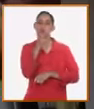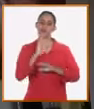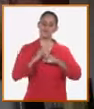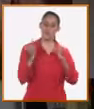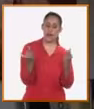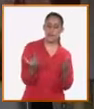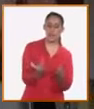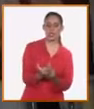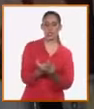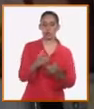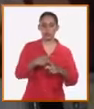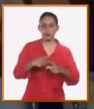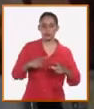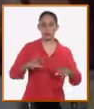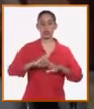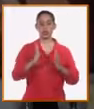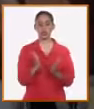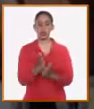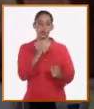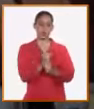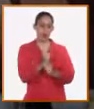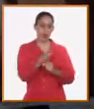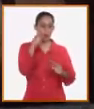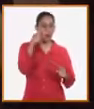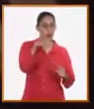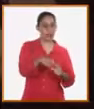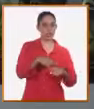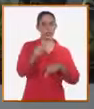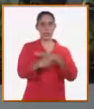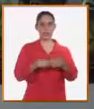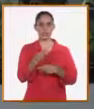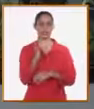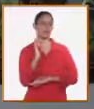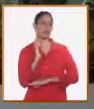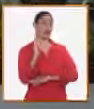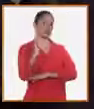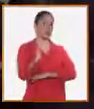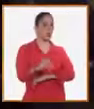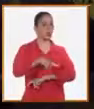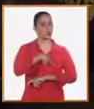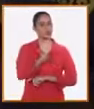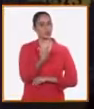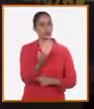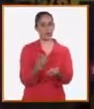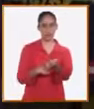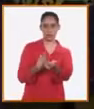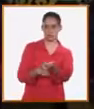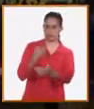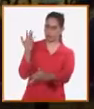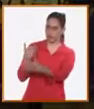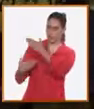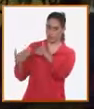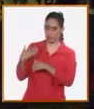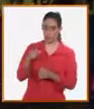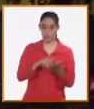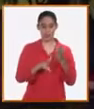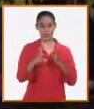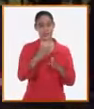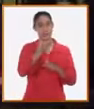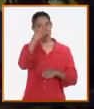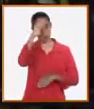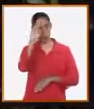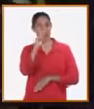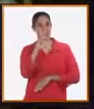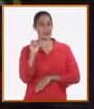trabajamos no solo por hacer un producto sino por respetar una cultura y una tradición. Santiago de Cuba gastaja los 30